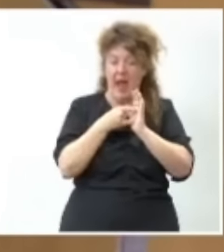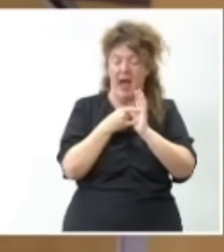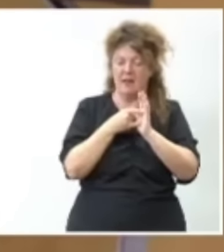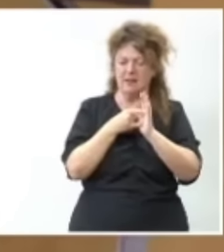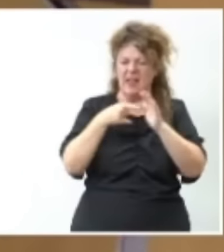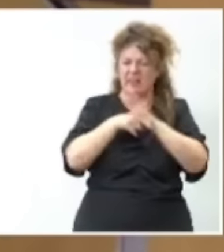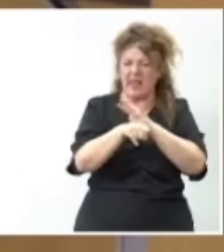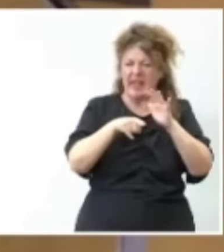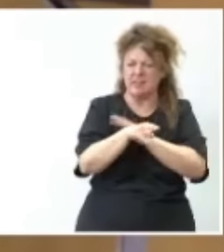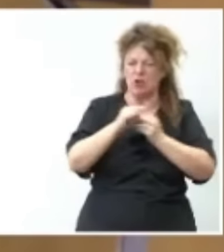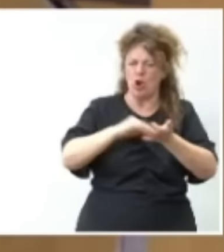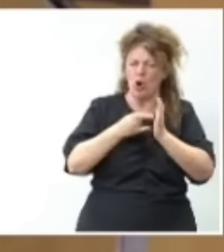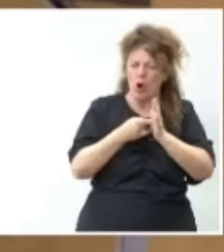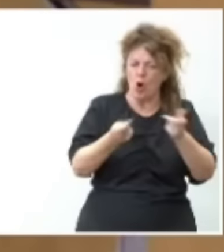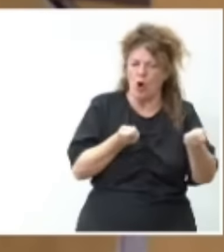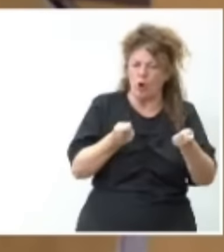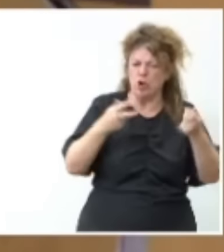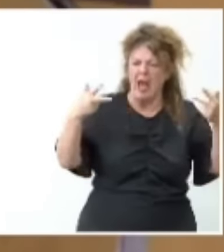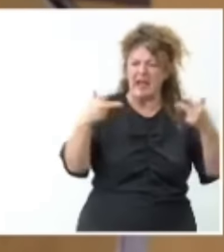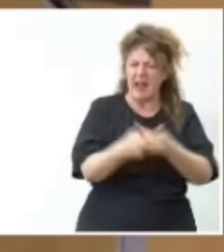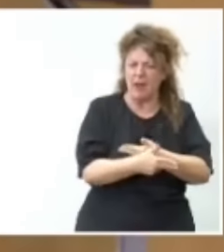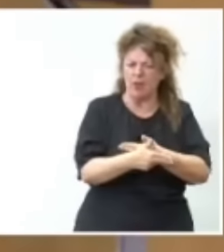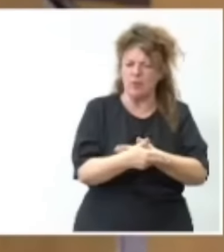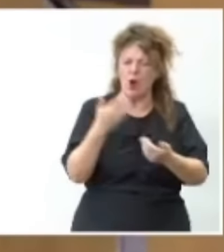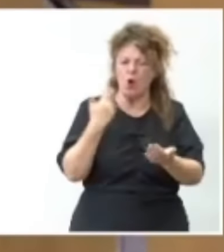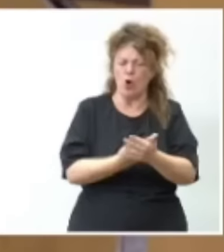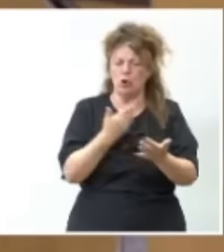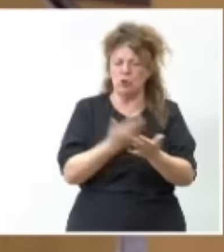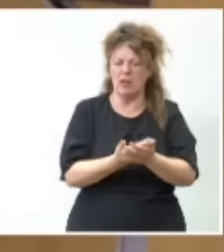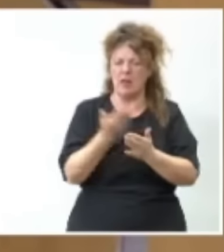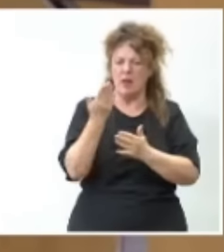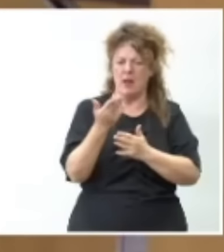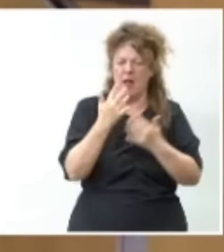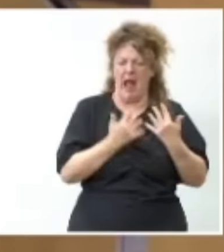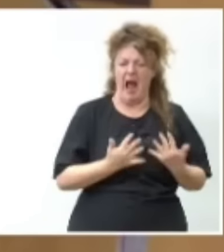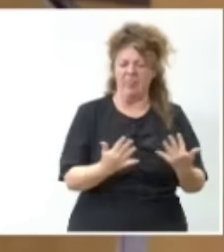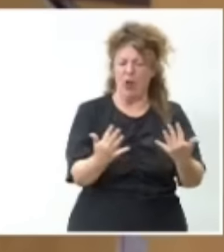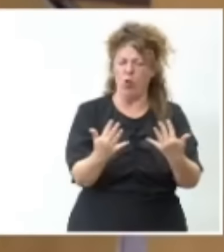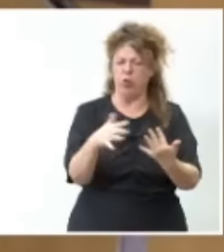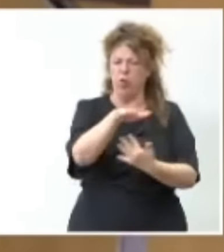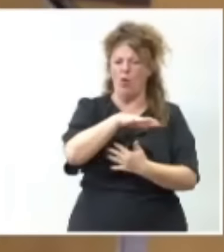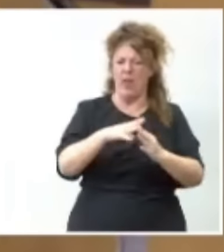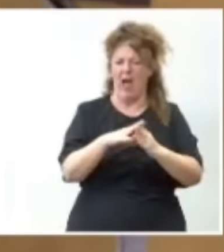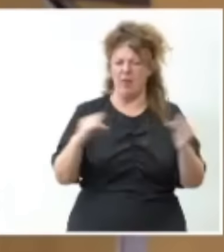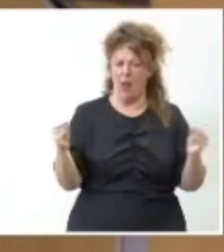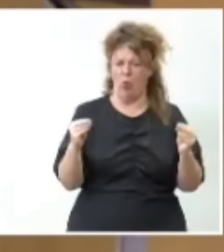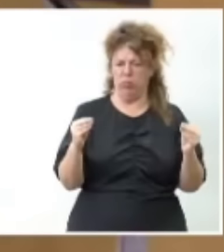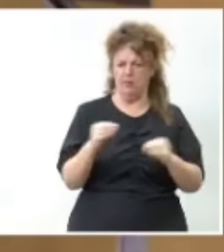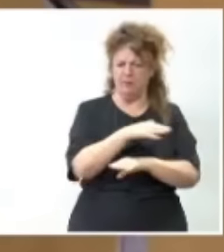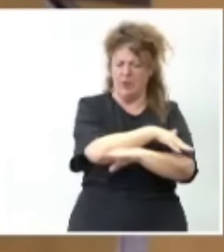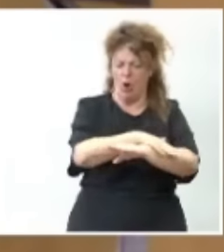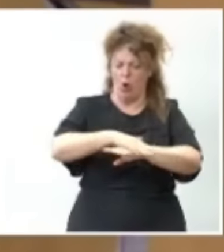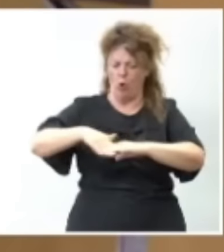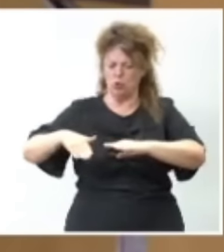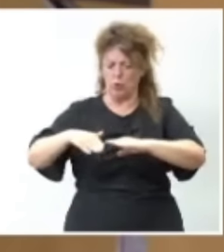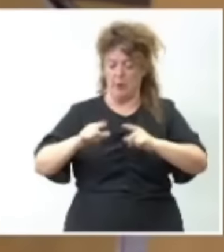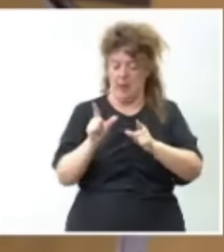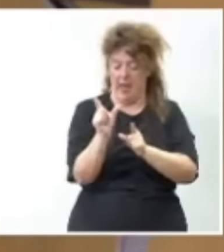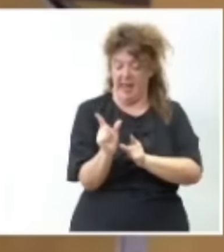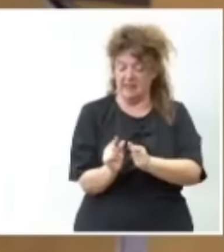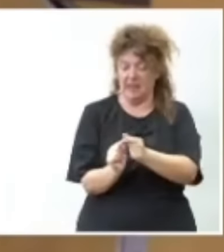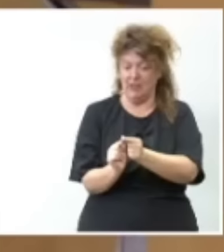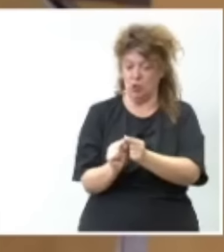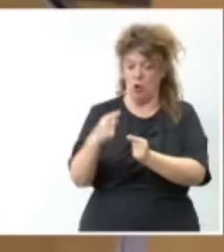de gestión, control y posible erradicación, constataba ya su presencia en el litoral andaluz, como usted ha reflejado, desde el estrecho de Gibraltar